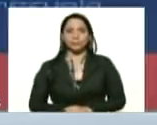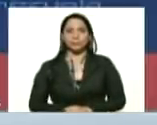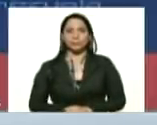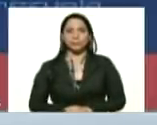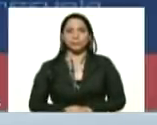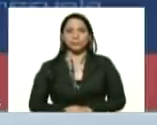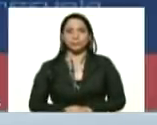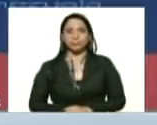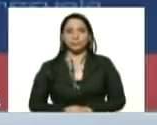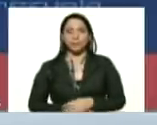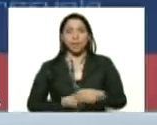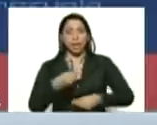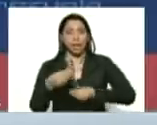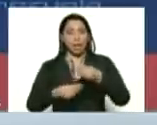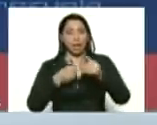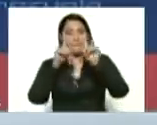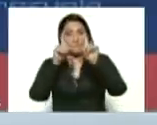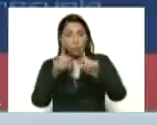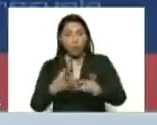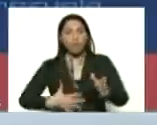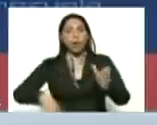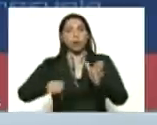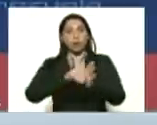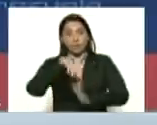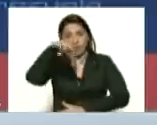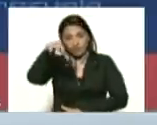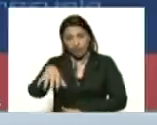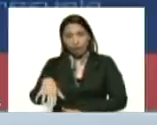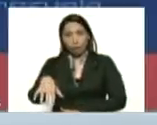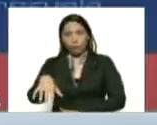y les hacen su prueba otra vez en el estado